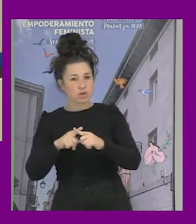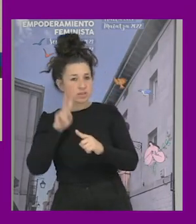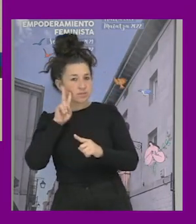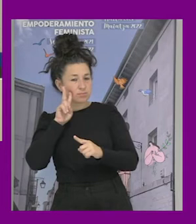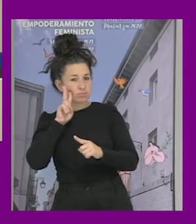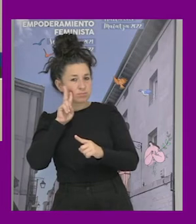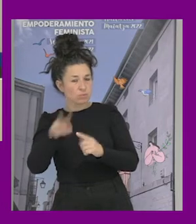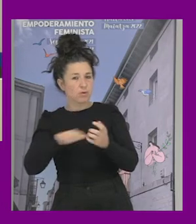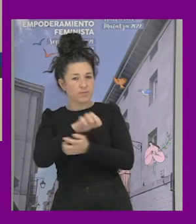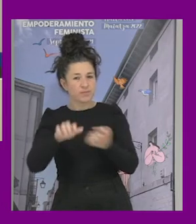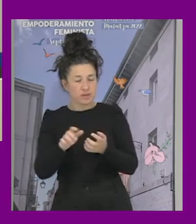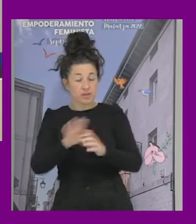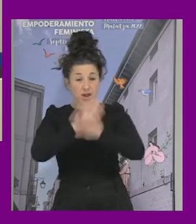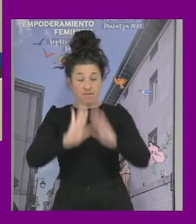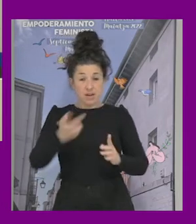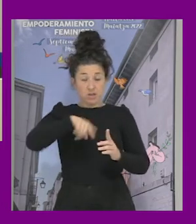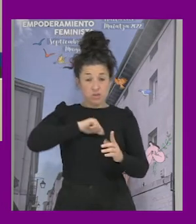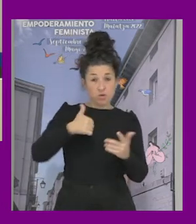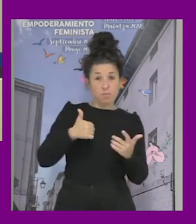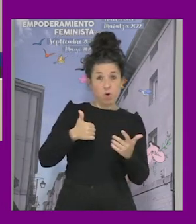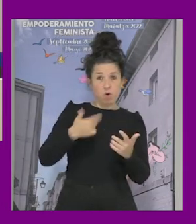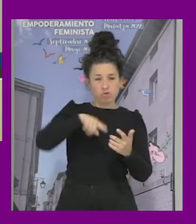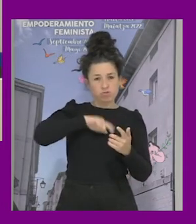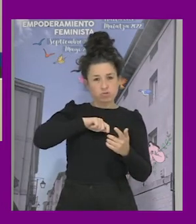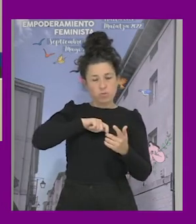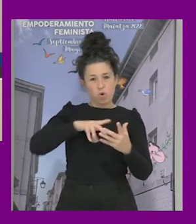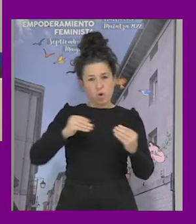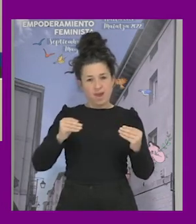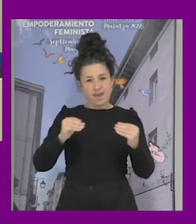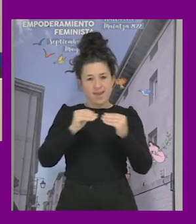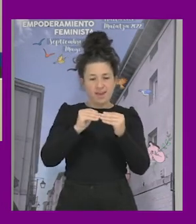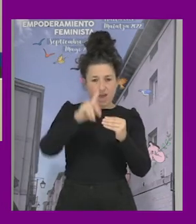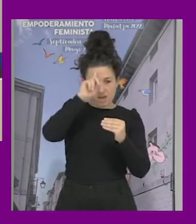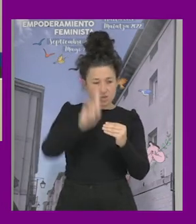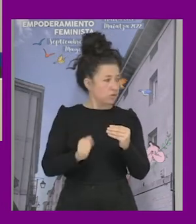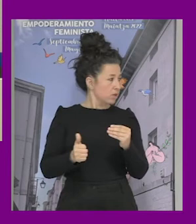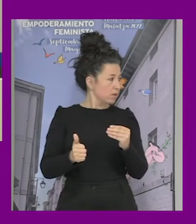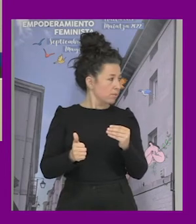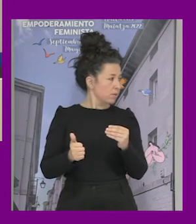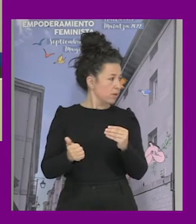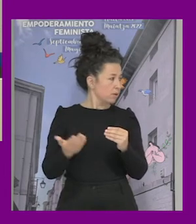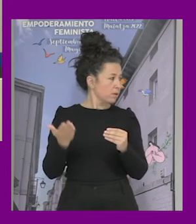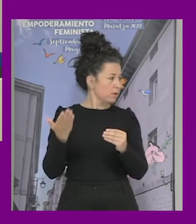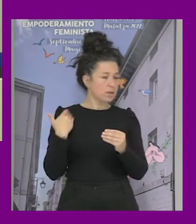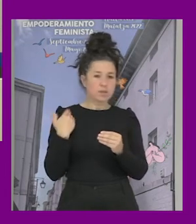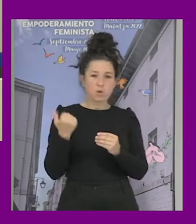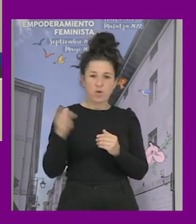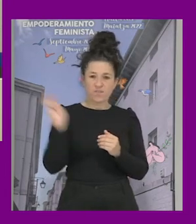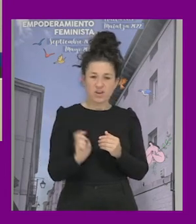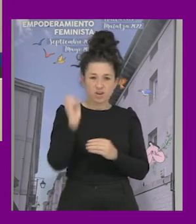acabando de encajar en cómo lo estamos definiendo y cómo lo estamos abordando pero bueno creo que Laura Macaya vino por aquí hace poco y